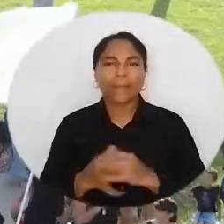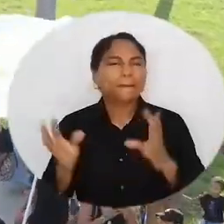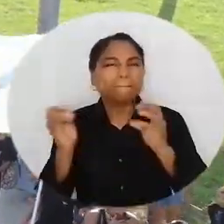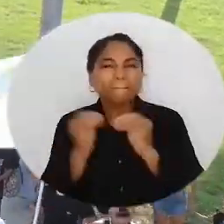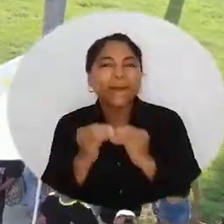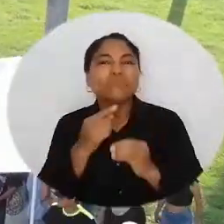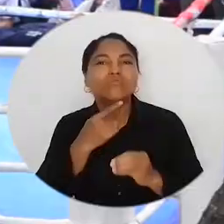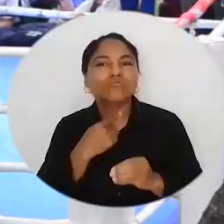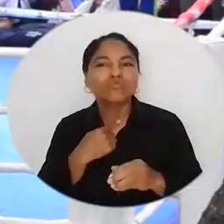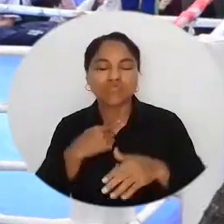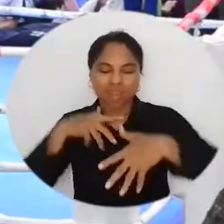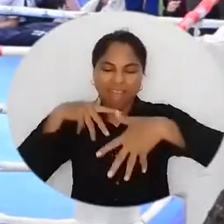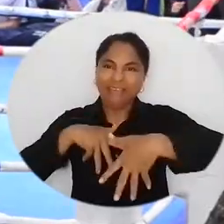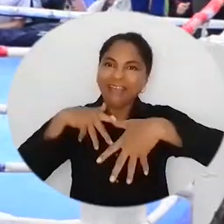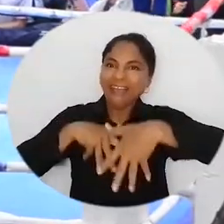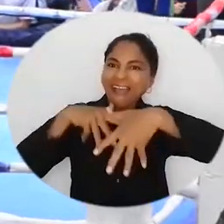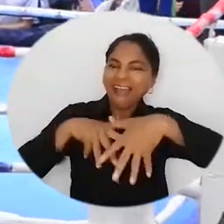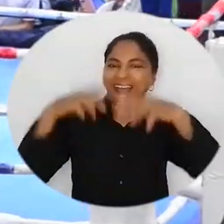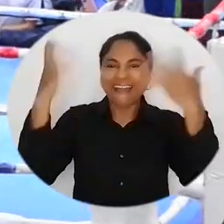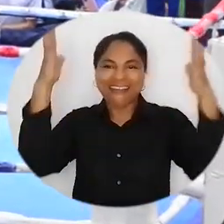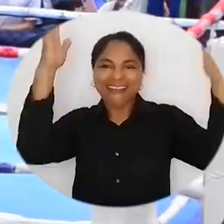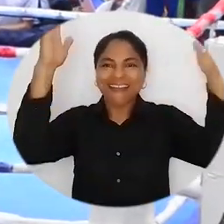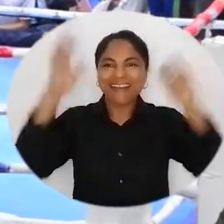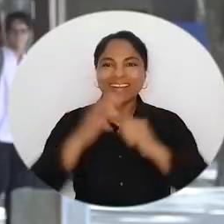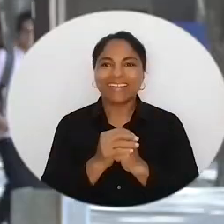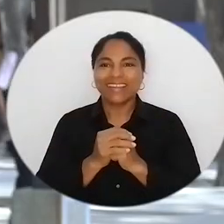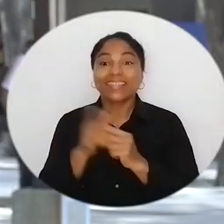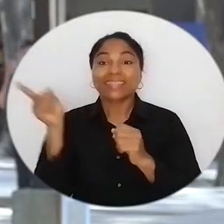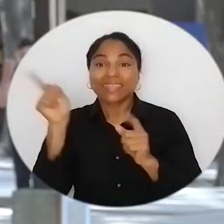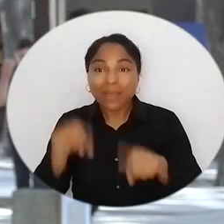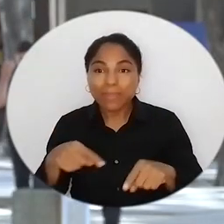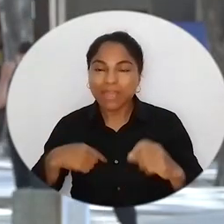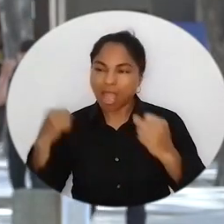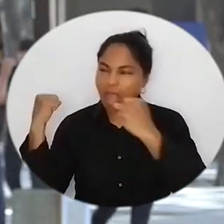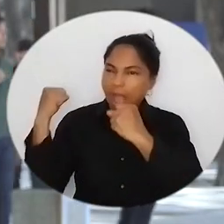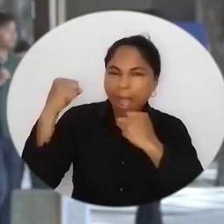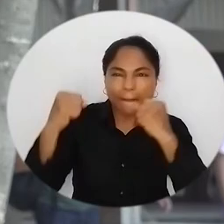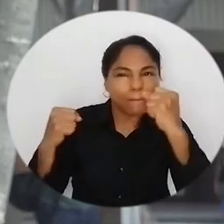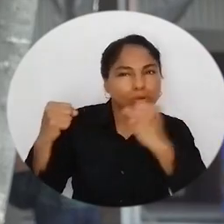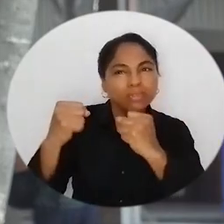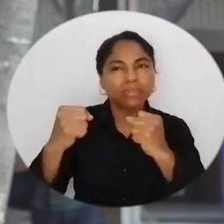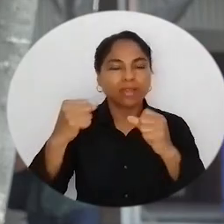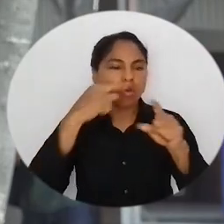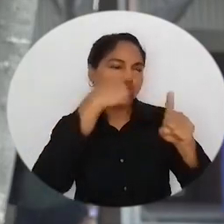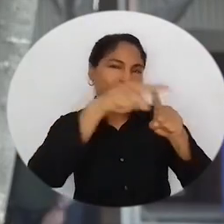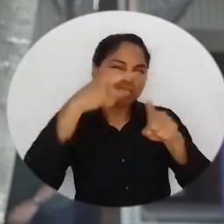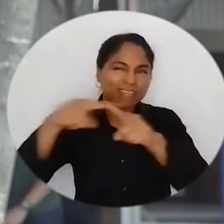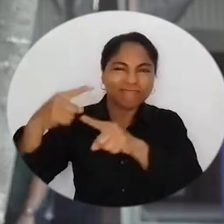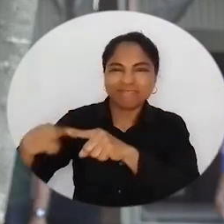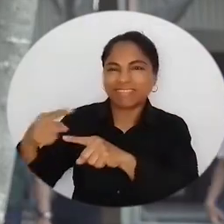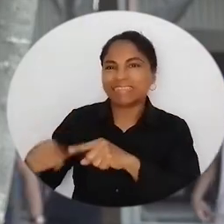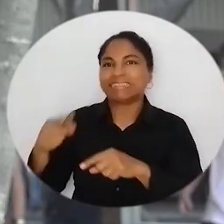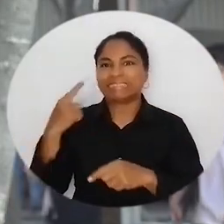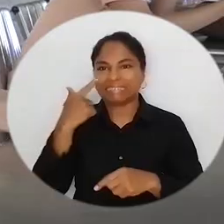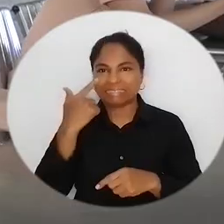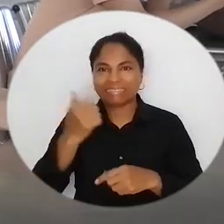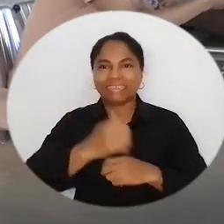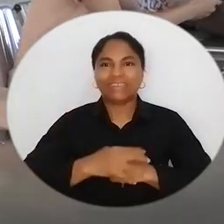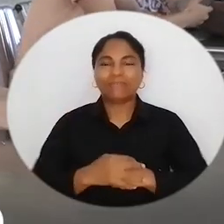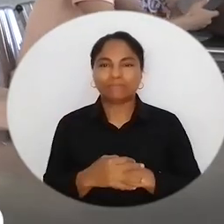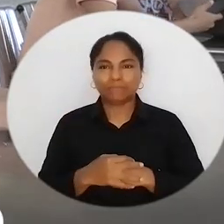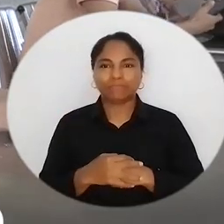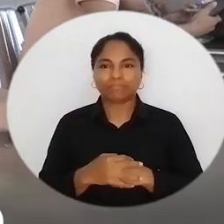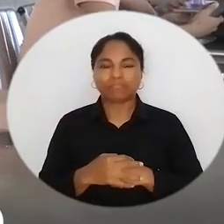el evento de las comparsas, también el evento de boxeo que me pareció muy interesante y el haber presenciado también diferentes lúdicas que tienen los estudiantes.